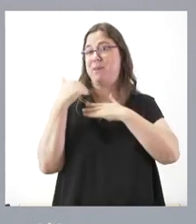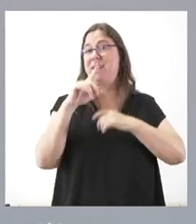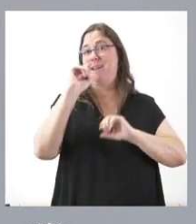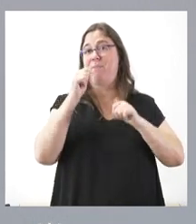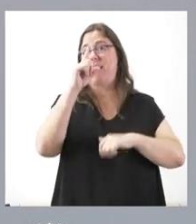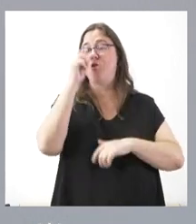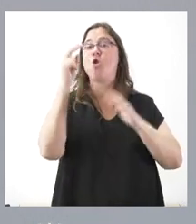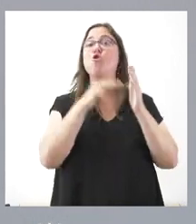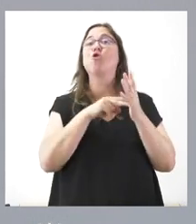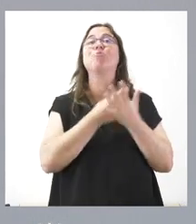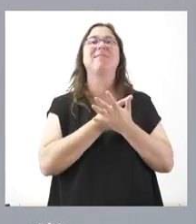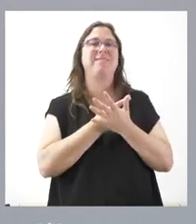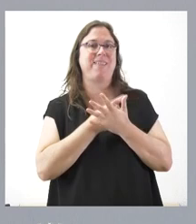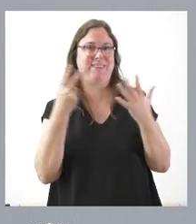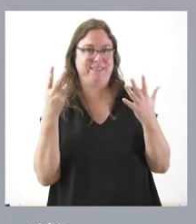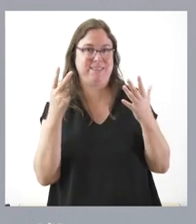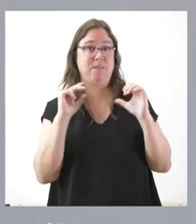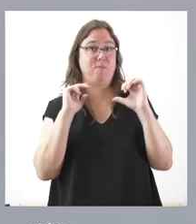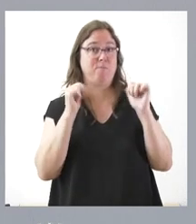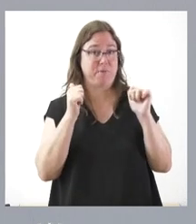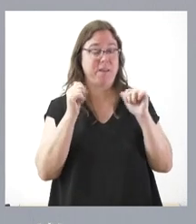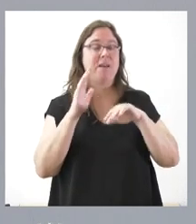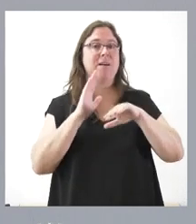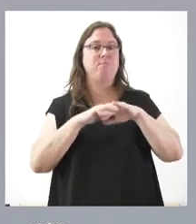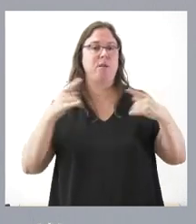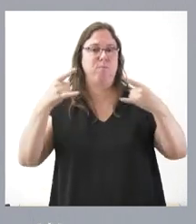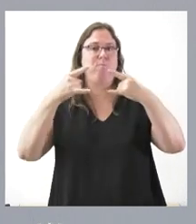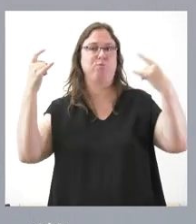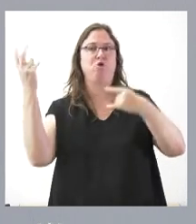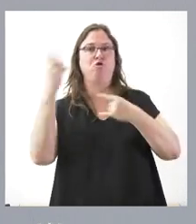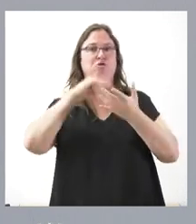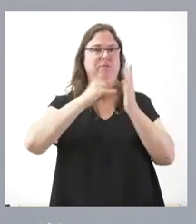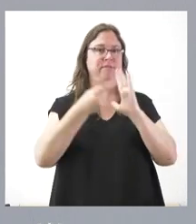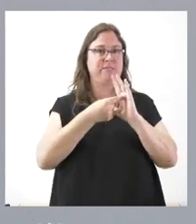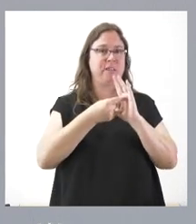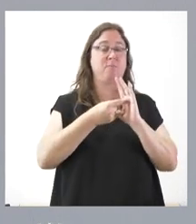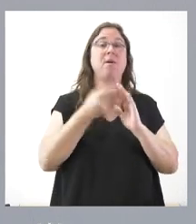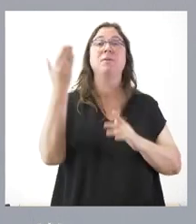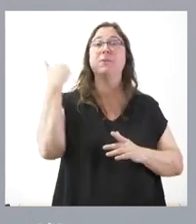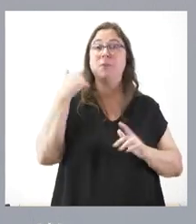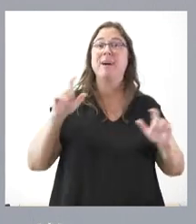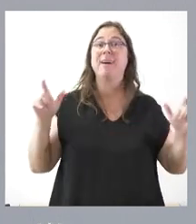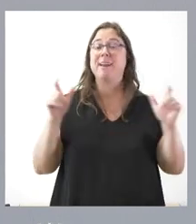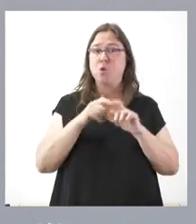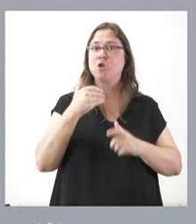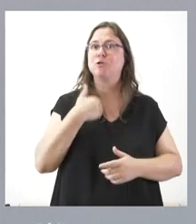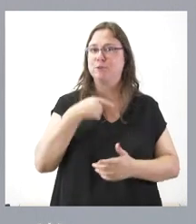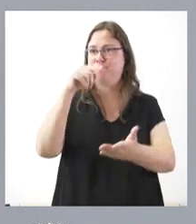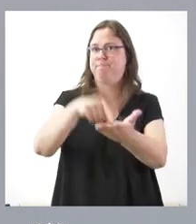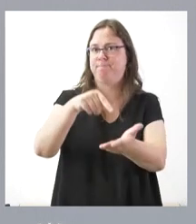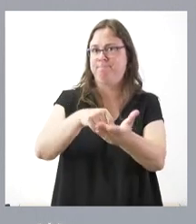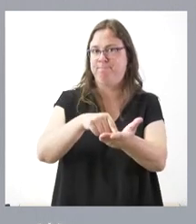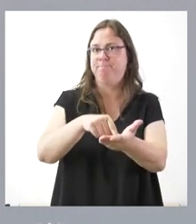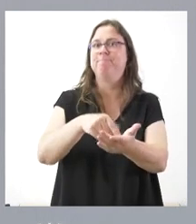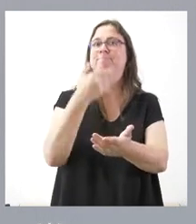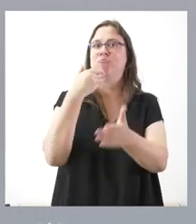2017 para interconectar estos dos sistemas. Y en la reunión que yo tuve con la ministra, yo le reclamé que